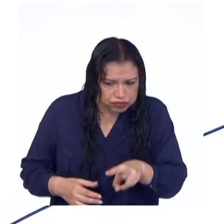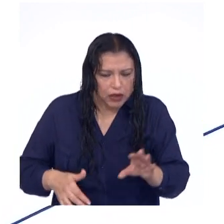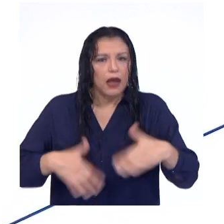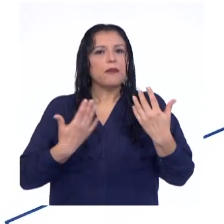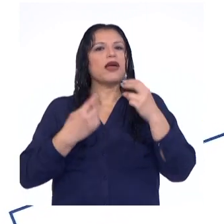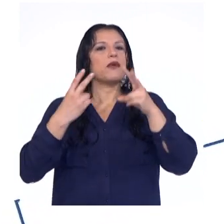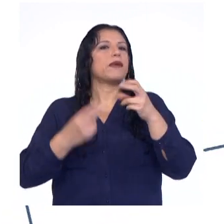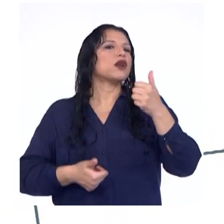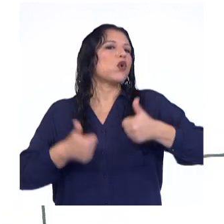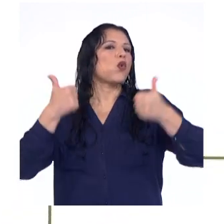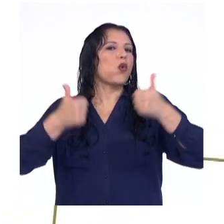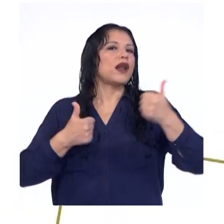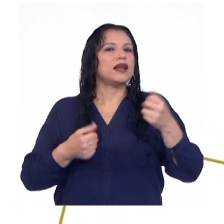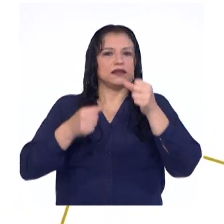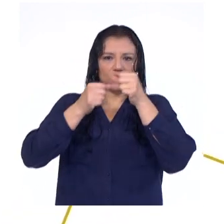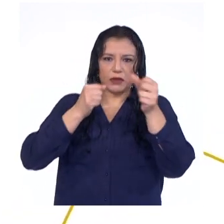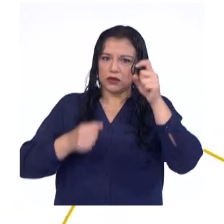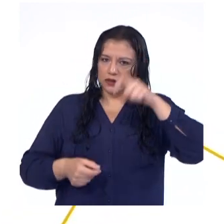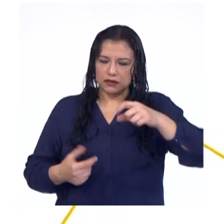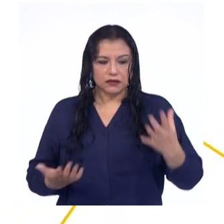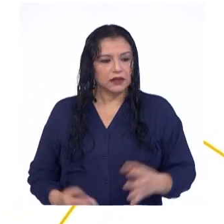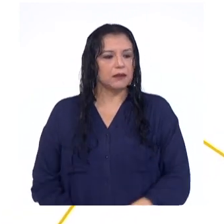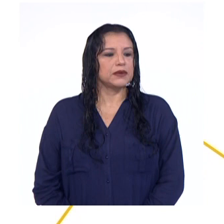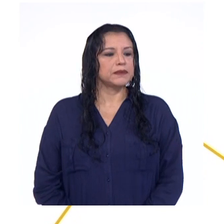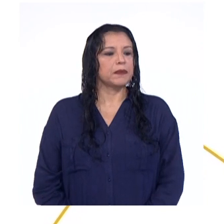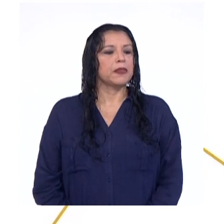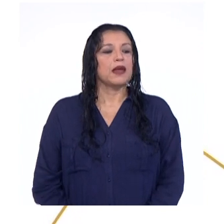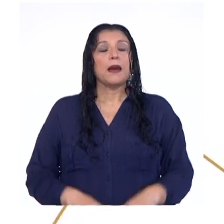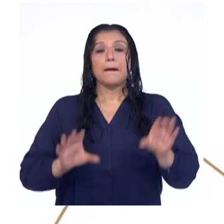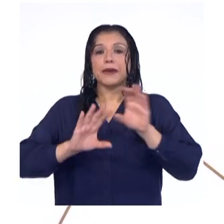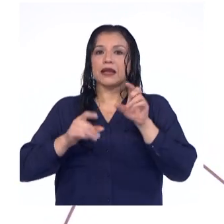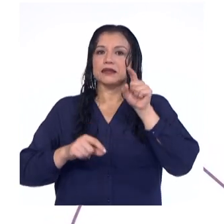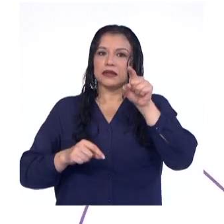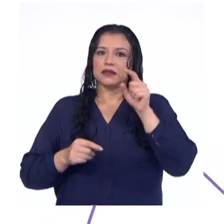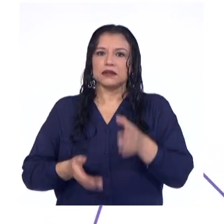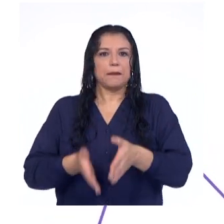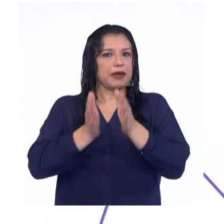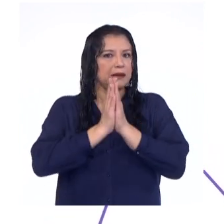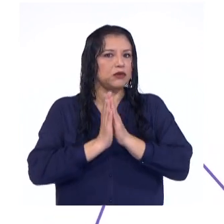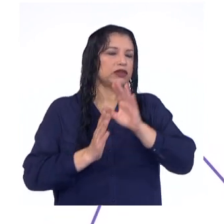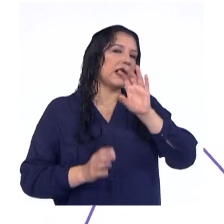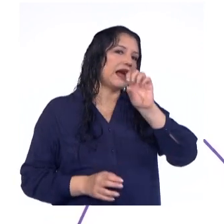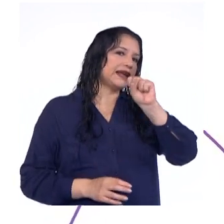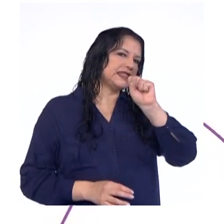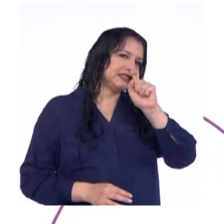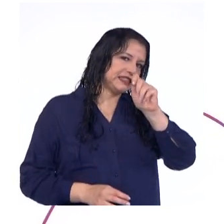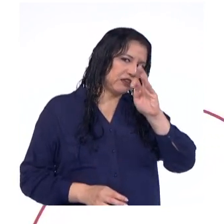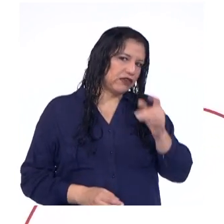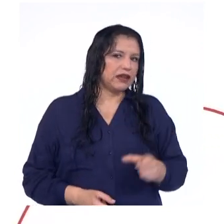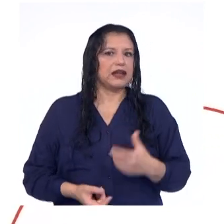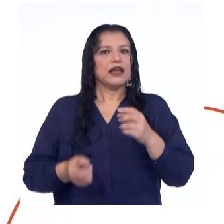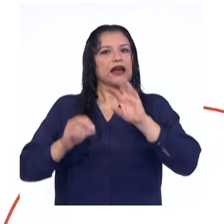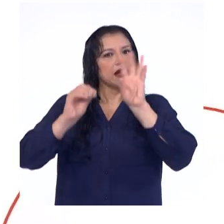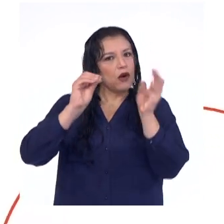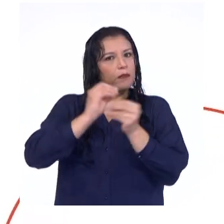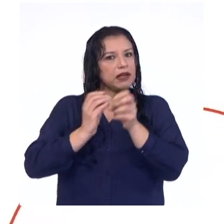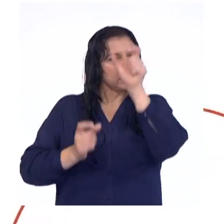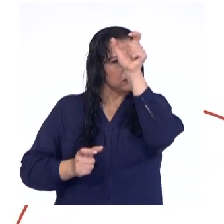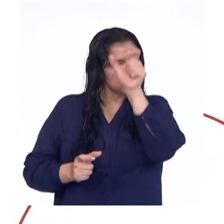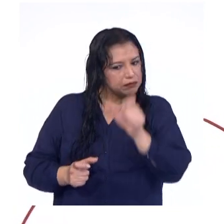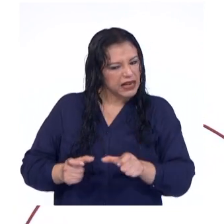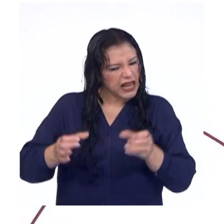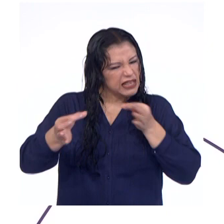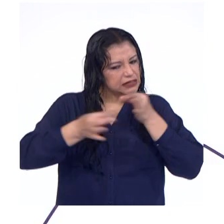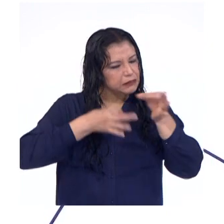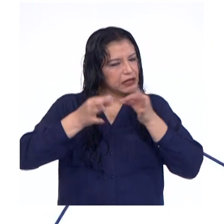ver cuál es el dato que necesitamos. Para hacer esto, le pedimos a Stephanie que aumente una columna para explicarnos